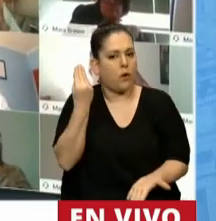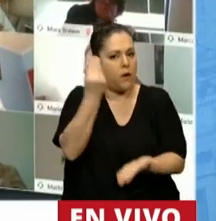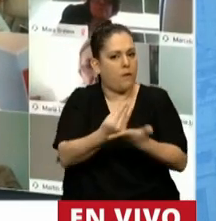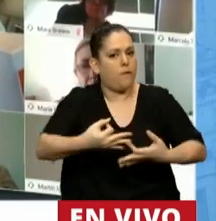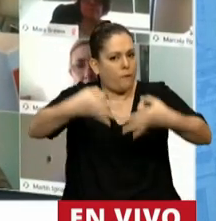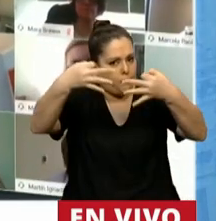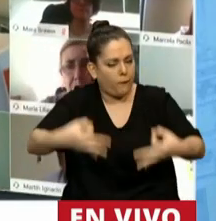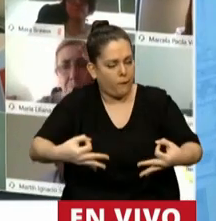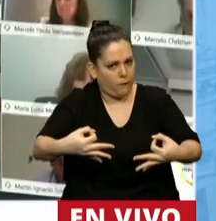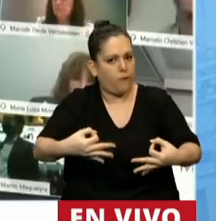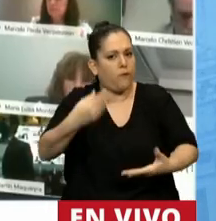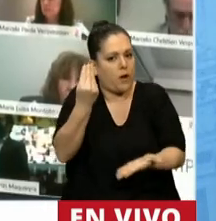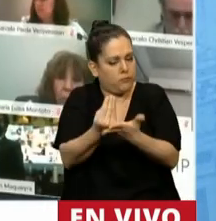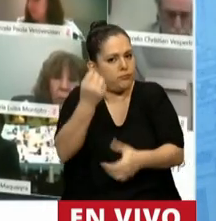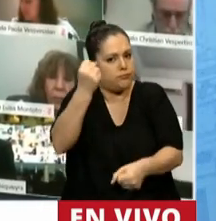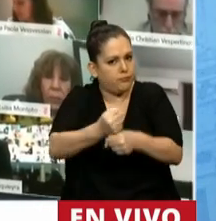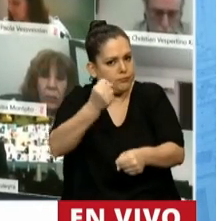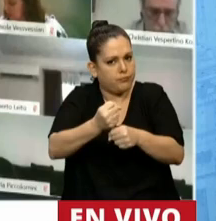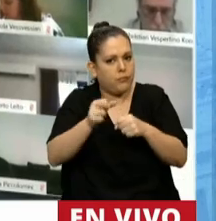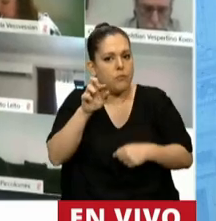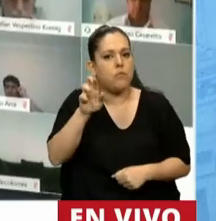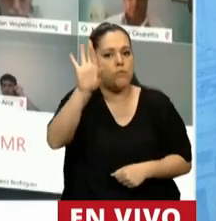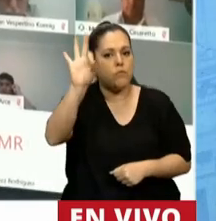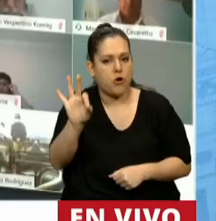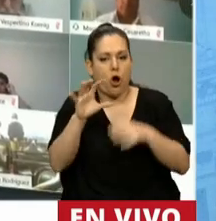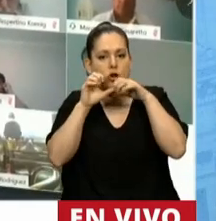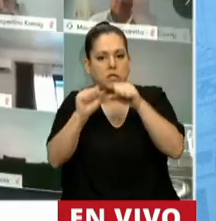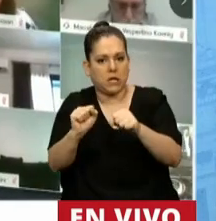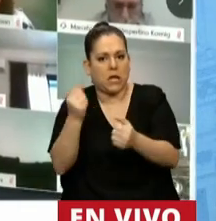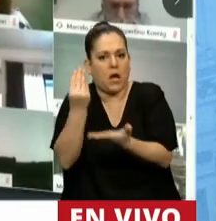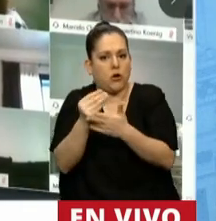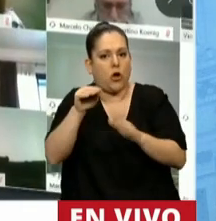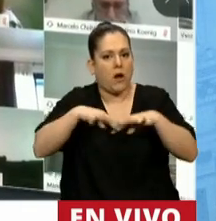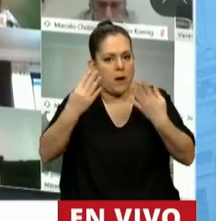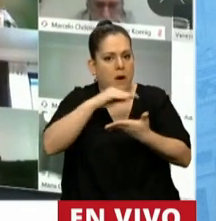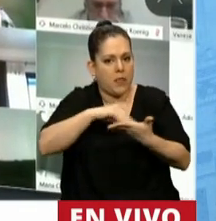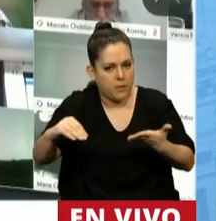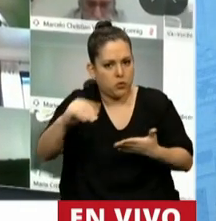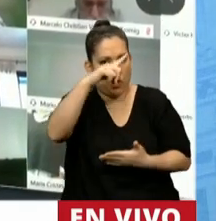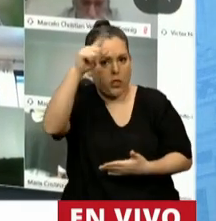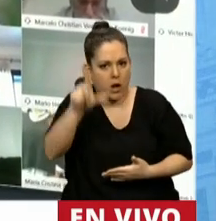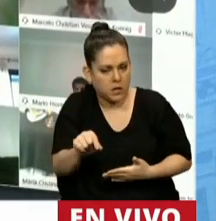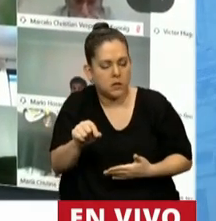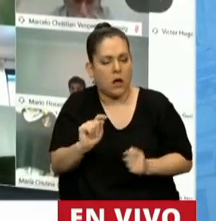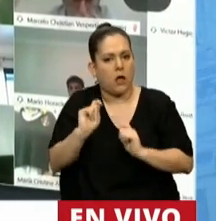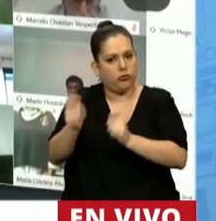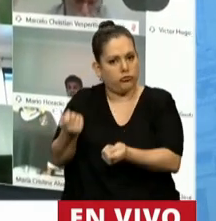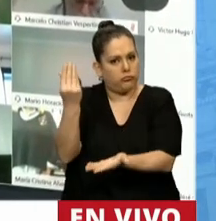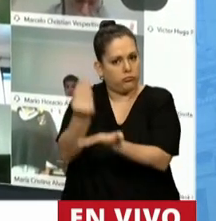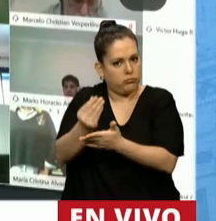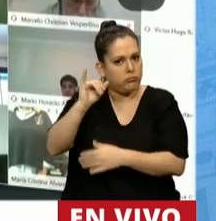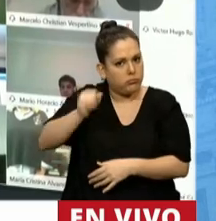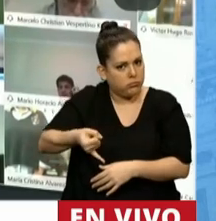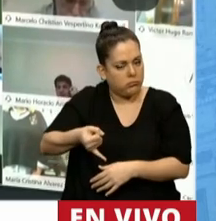fiel y debidamente el cargo de Prosecretario de la Honorable Cámara de Diputados de la Nación que os ha sido confiado.